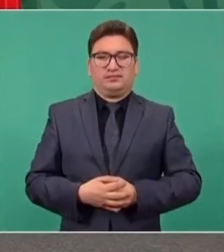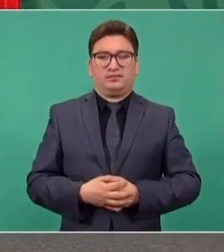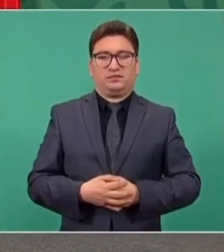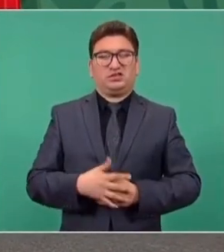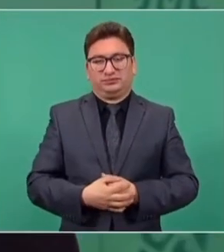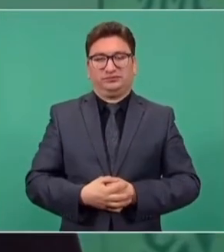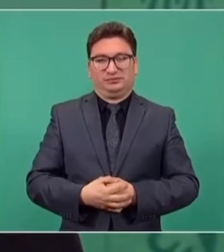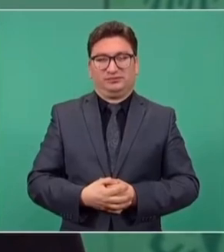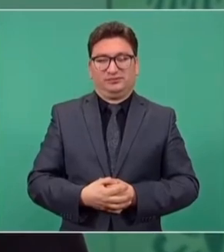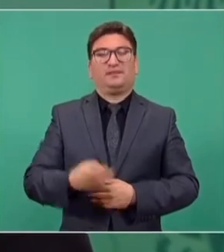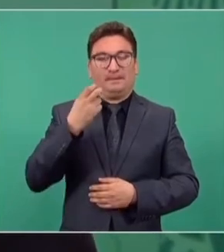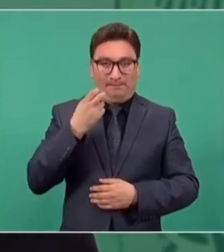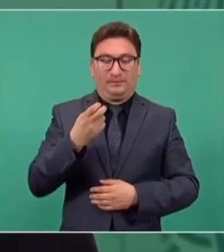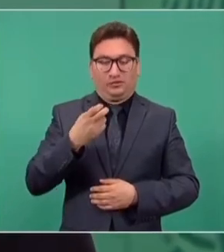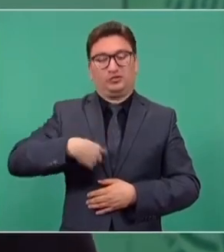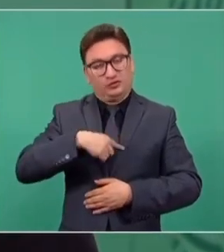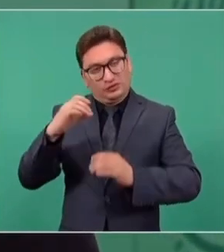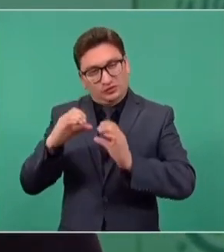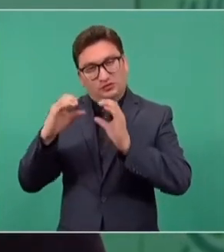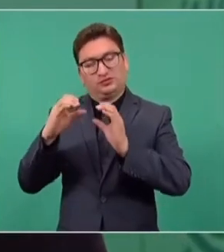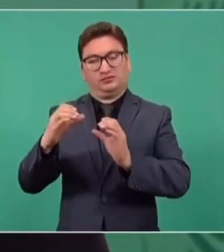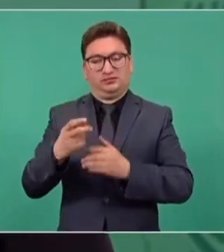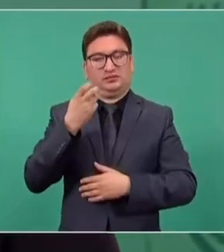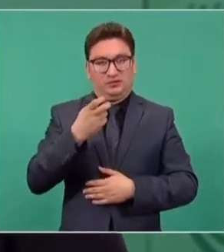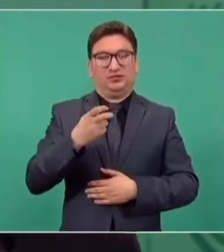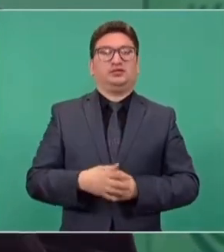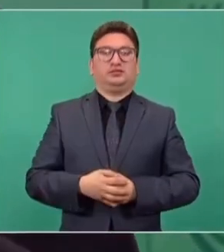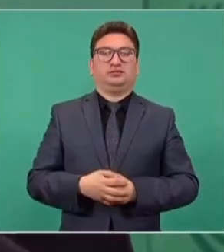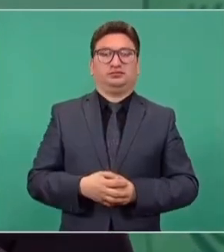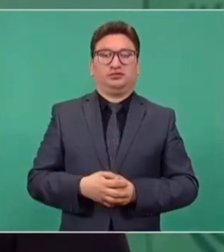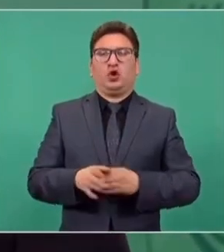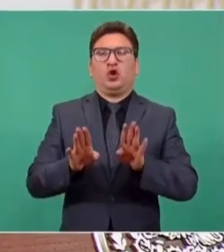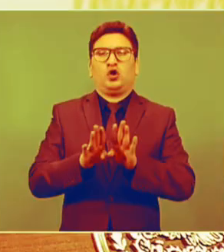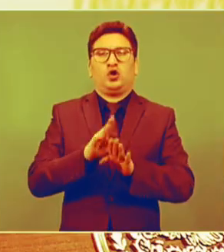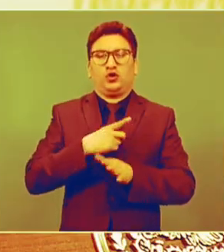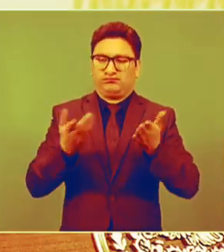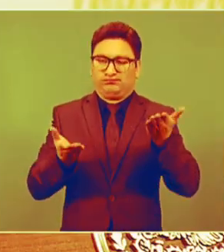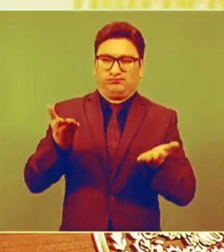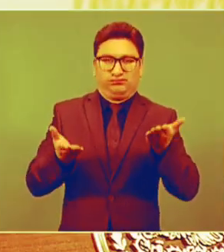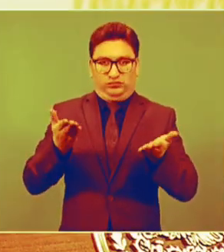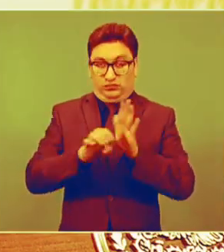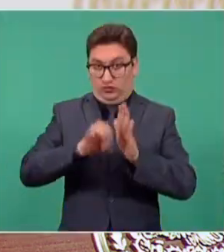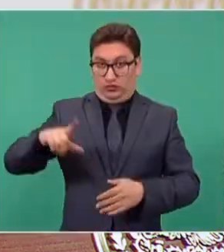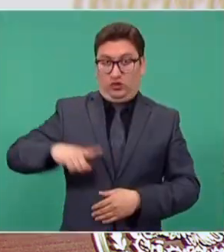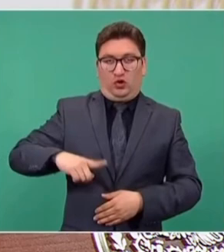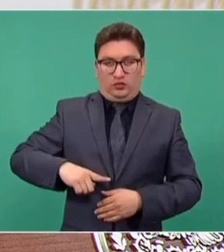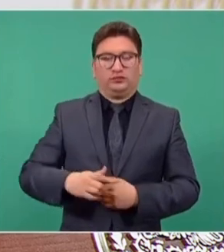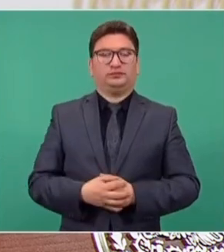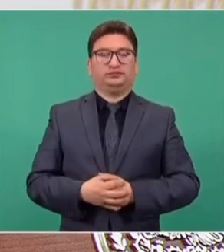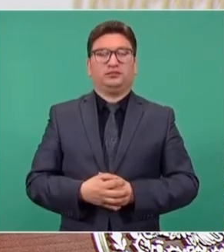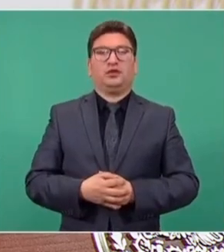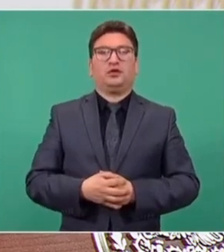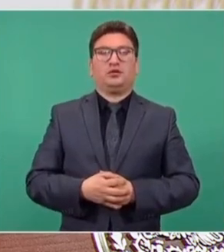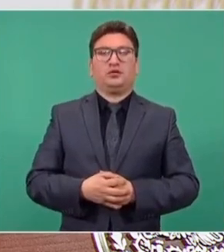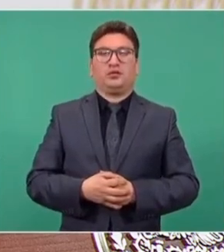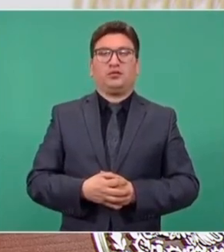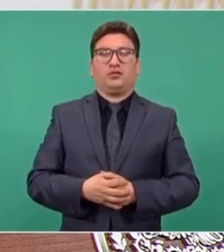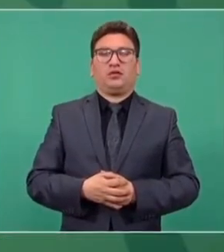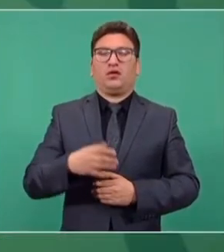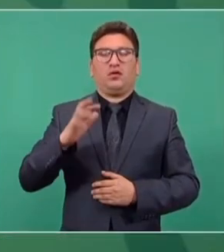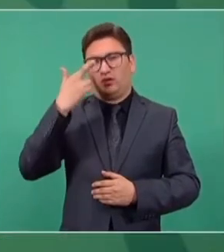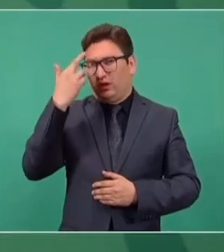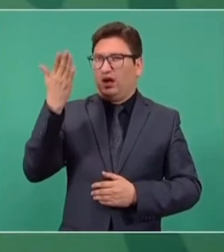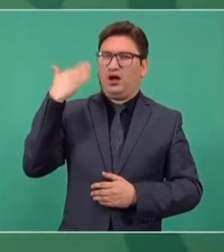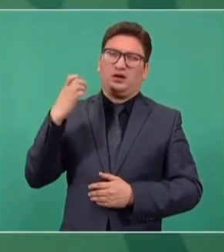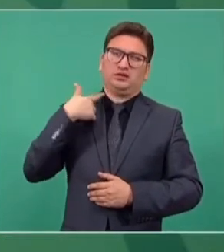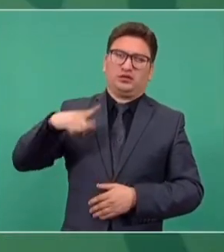no corruptos. Tenemos que cuidar bien esto, o cómo los equilibrios, no se trata de que sea el gobierno, volver a que, como